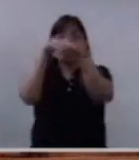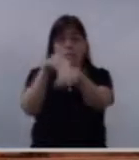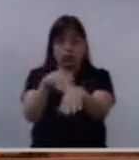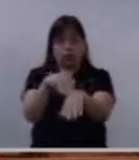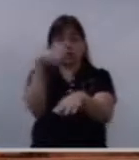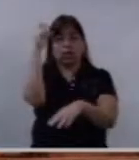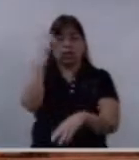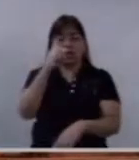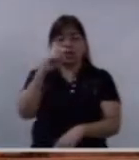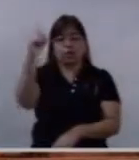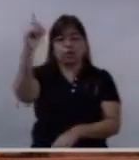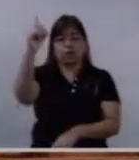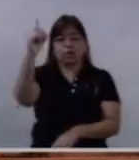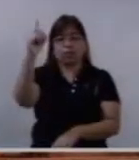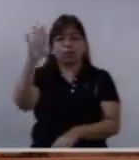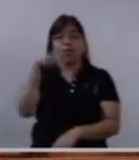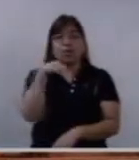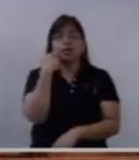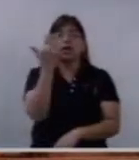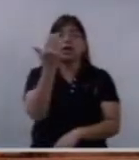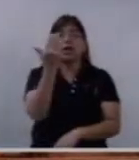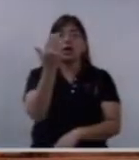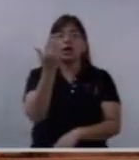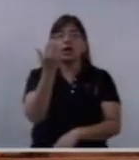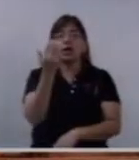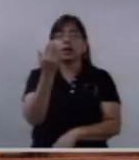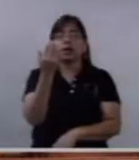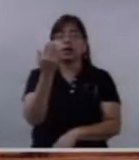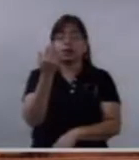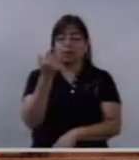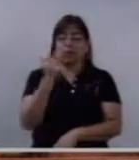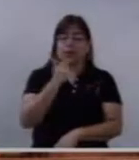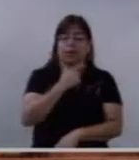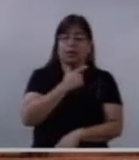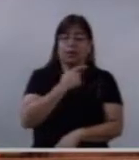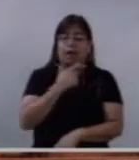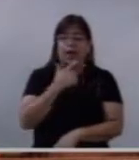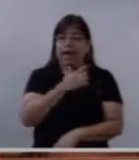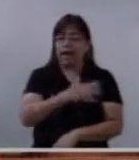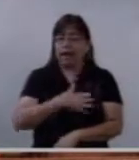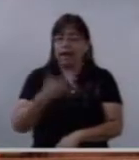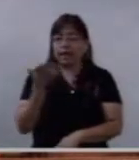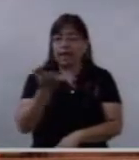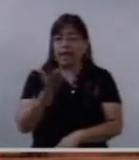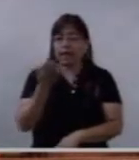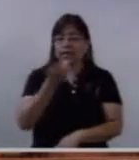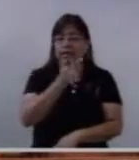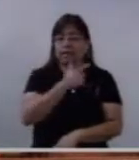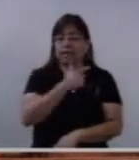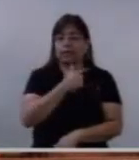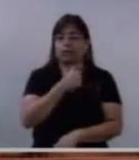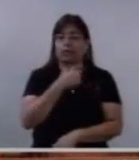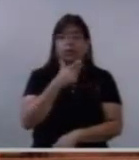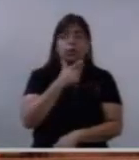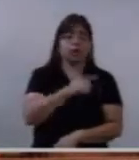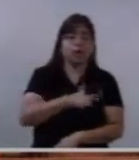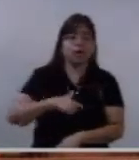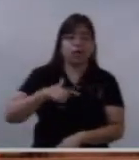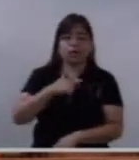Dios, de querer lo que a Él le agrada, lo bueno, lo perfecto.